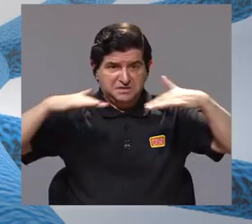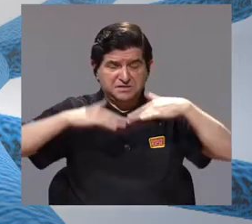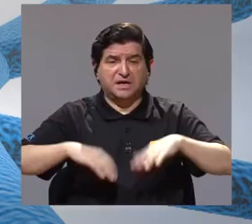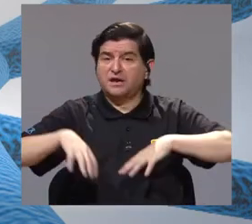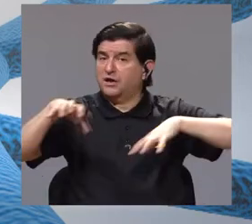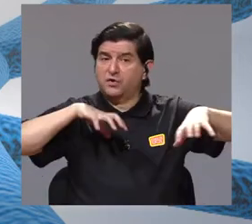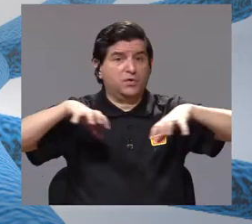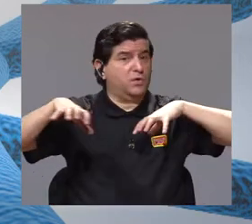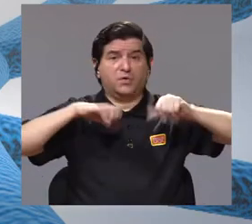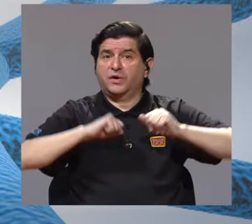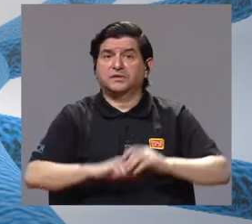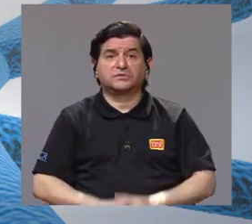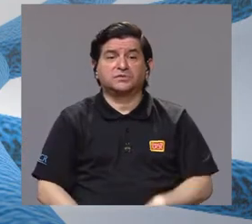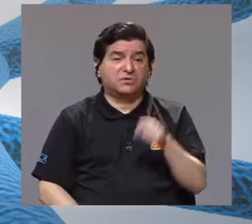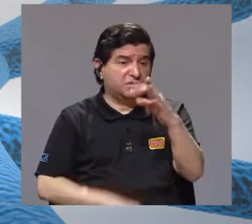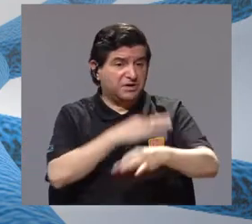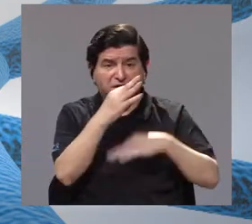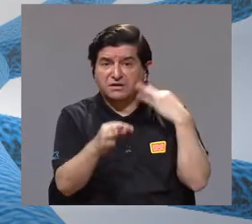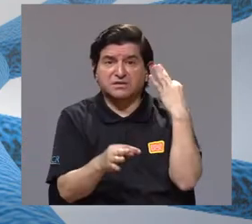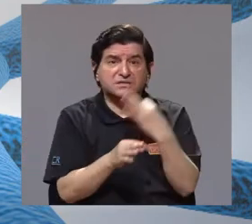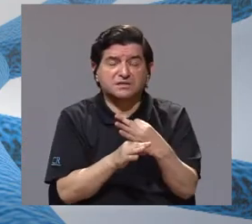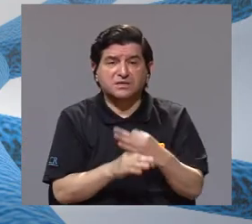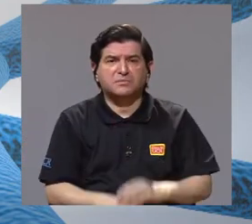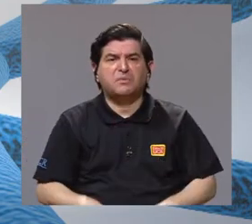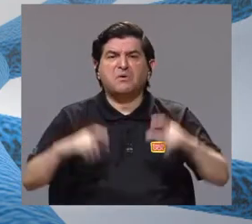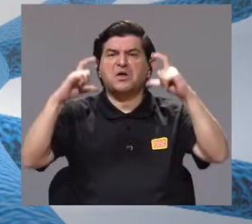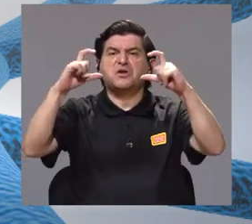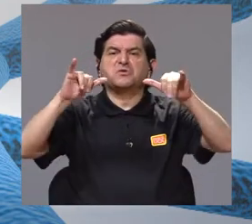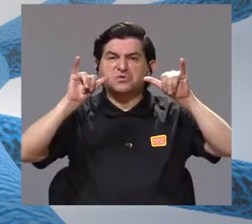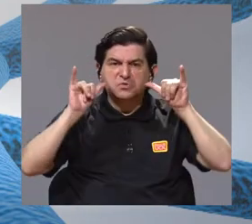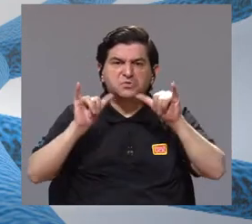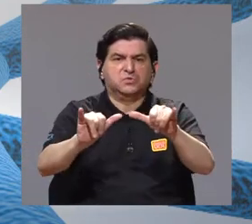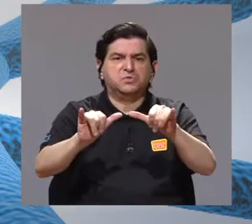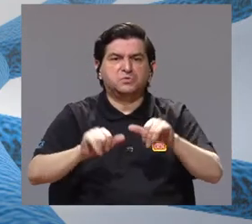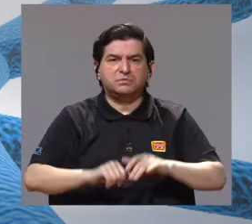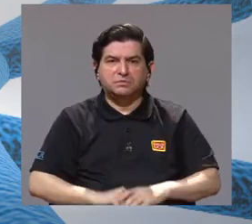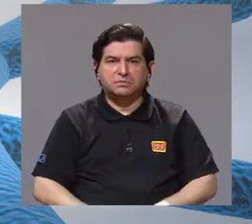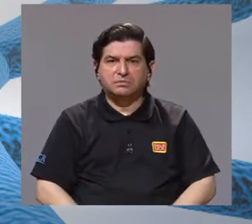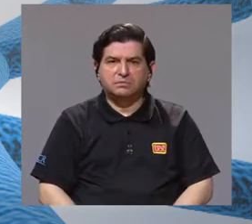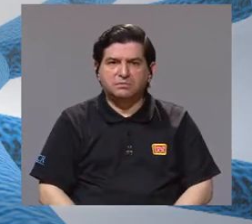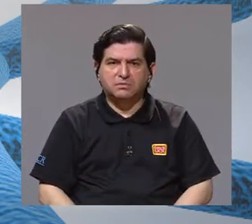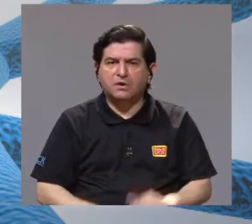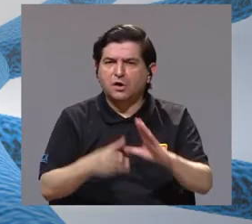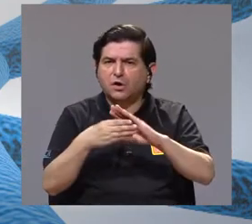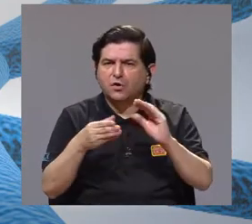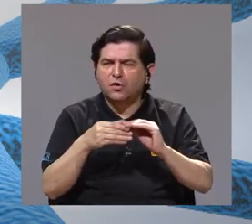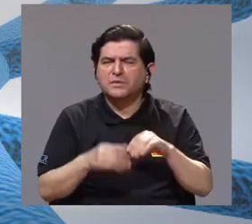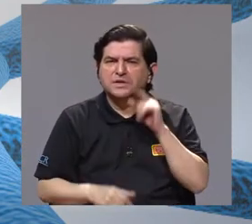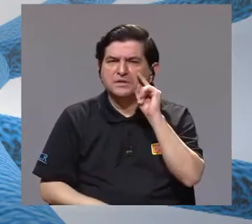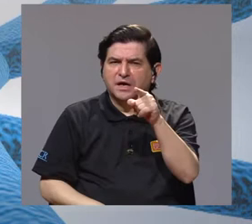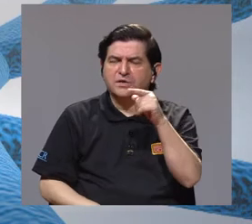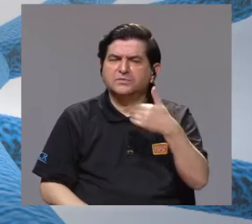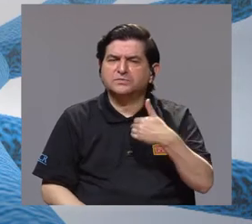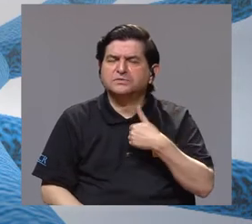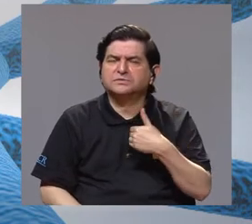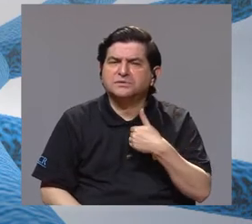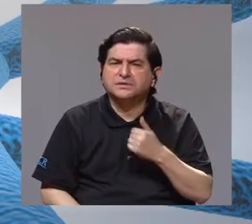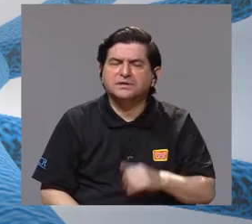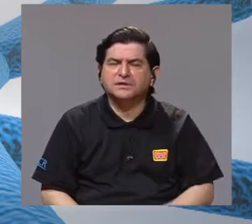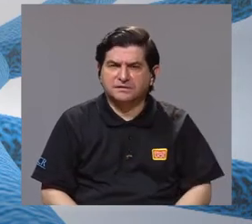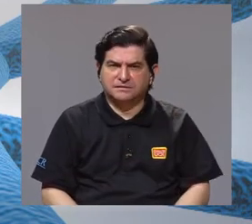no reaccionan ante este tipo de... y los rótulos permanecen, ¿verdad? ¿Qué comentario merece